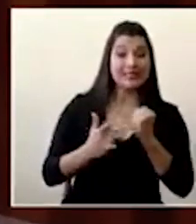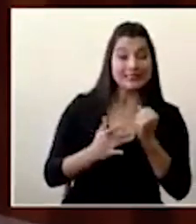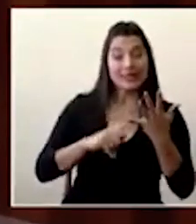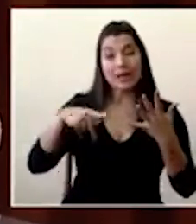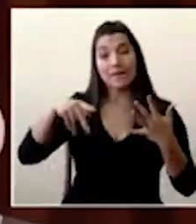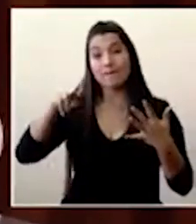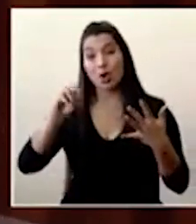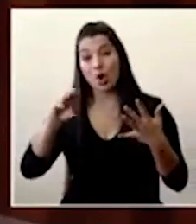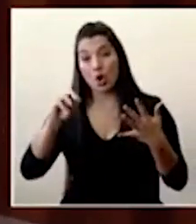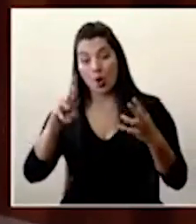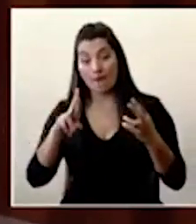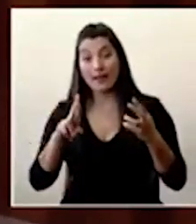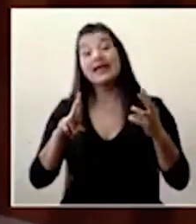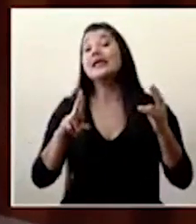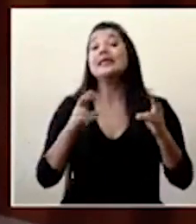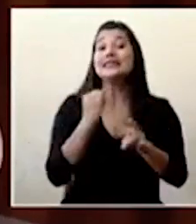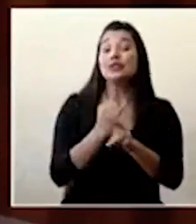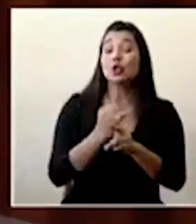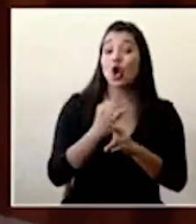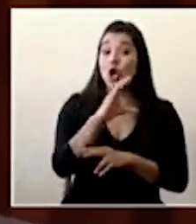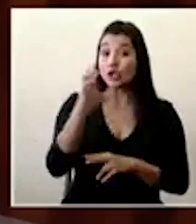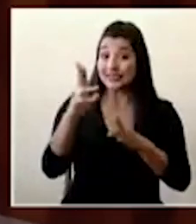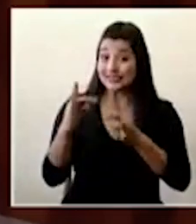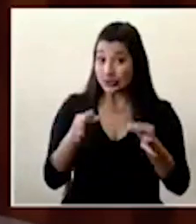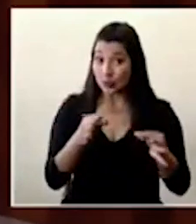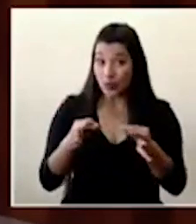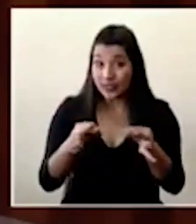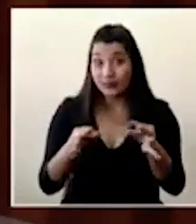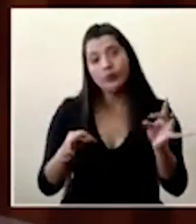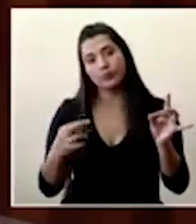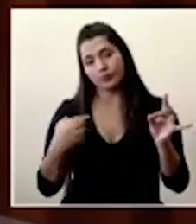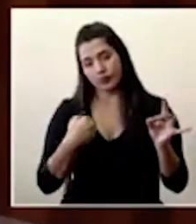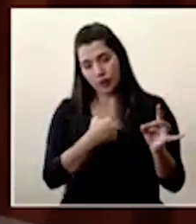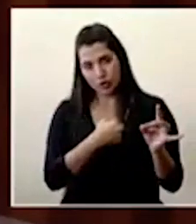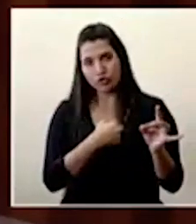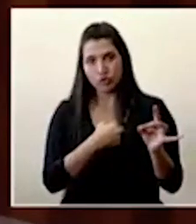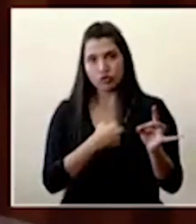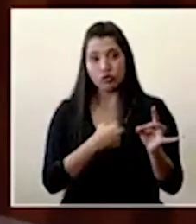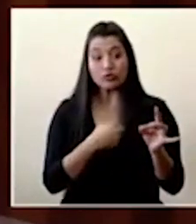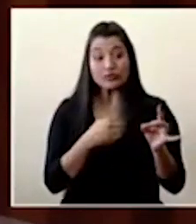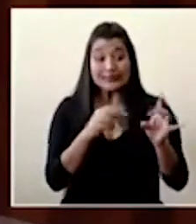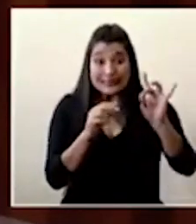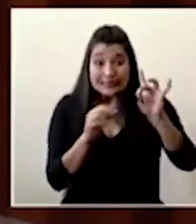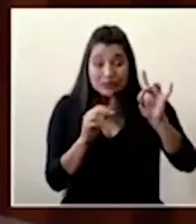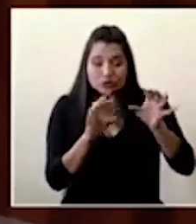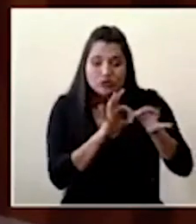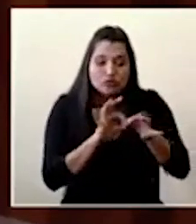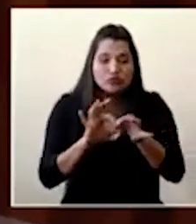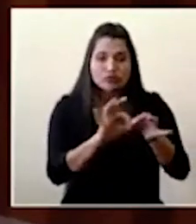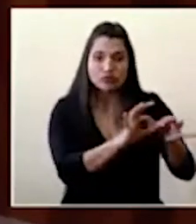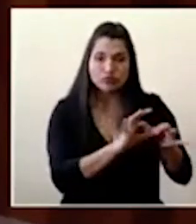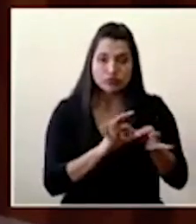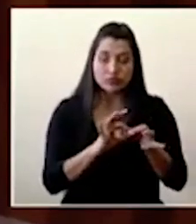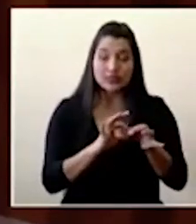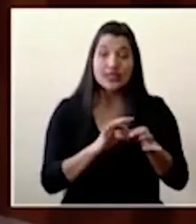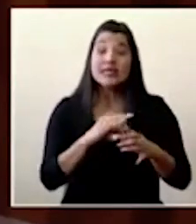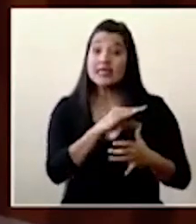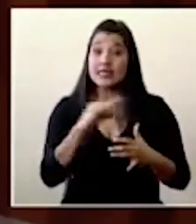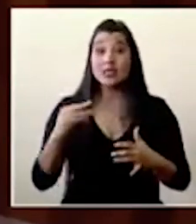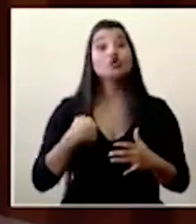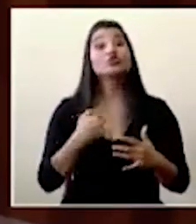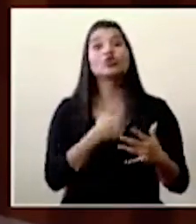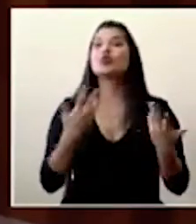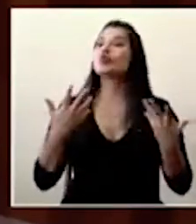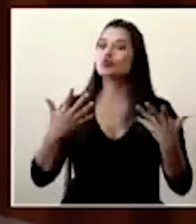Instituto Costarricense de Turismo y nosotros. Esta mesa es coordinada por el Ministerio y la verdad que ya, bueno, ya